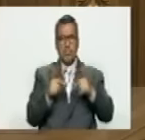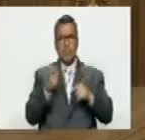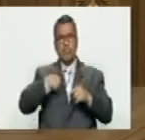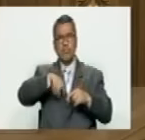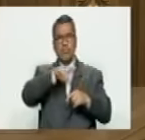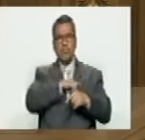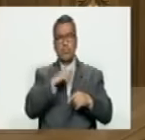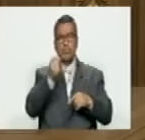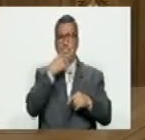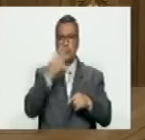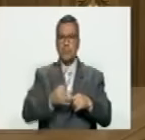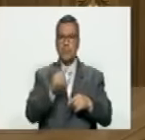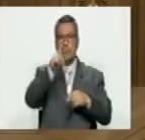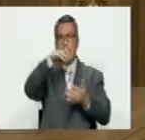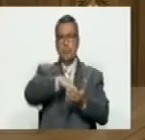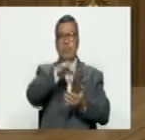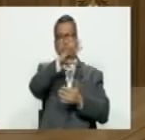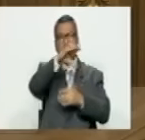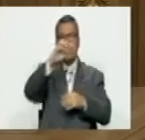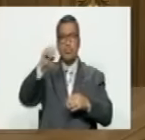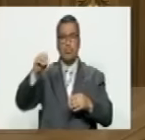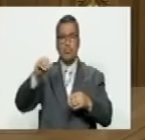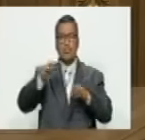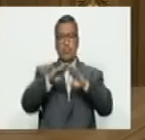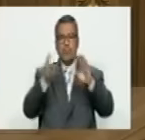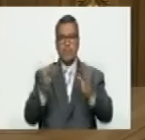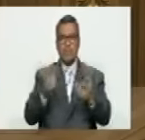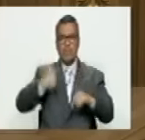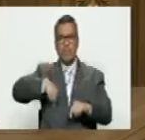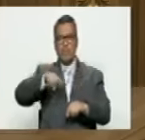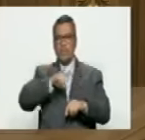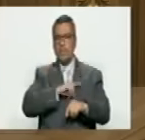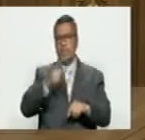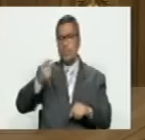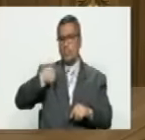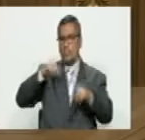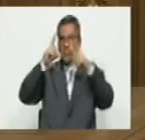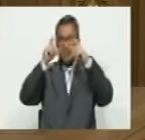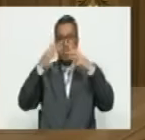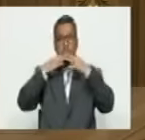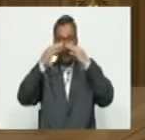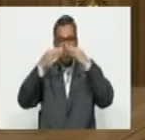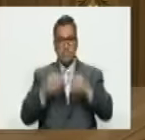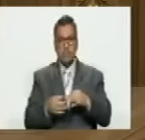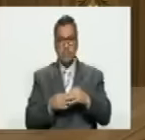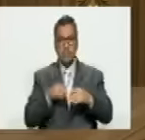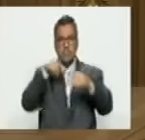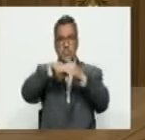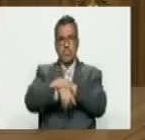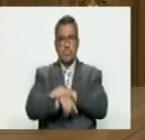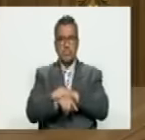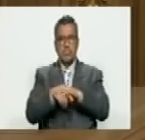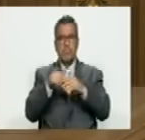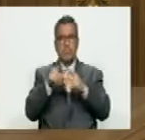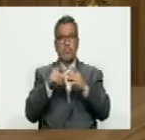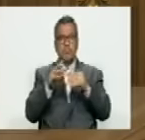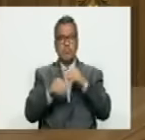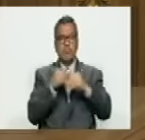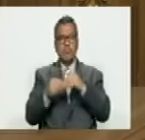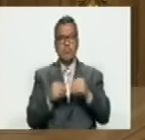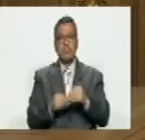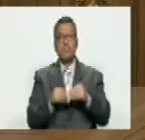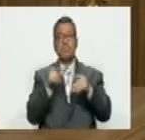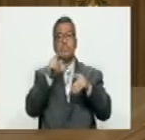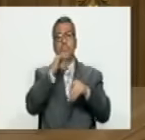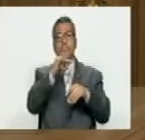modelo maravilloso son 1500 mesas que nosotros cuando vamos a tener las fotos oficiales le metemos el modelo y nos va le metemos la